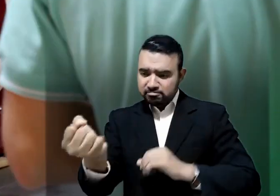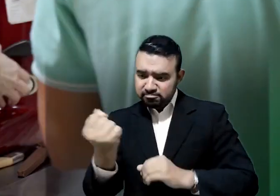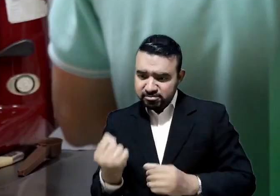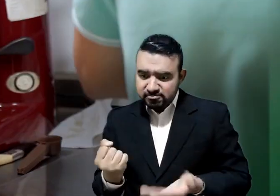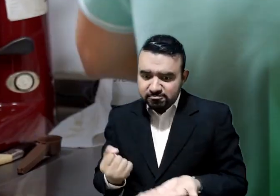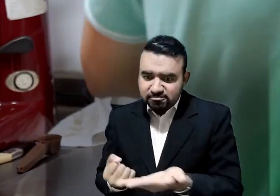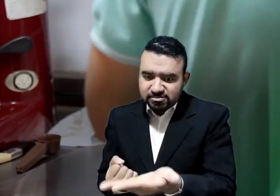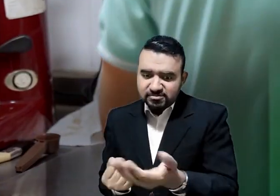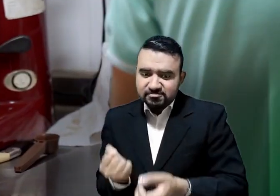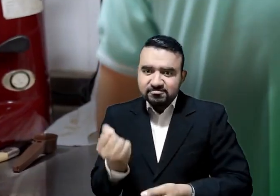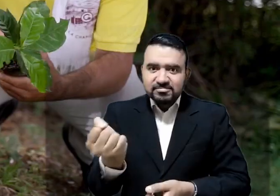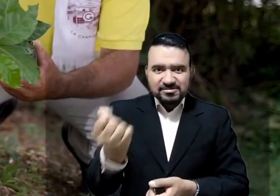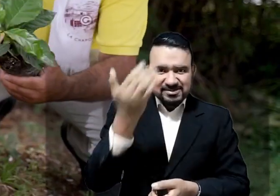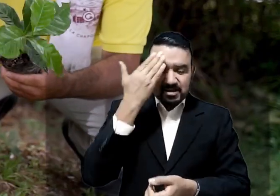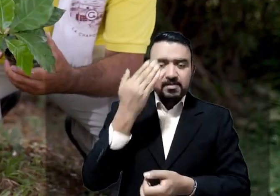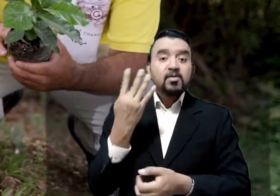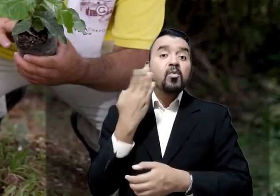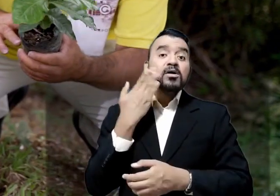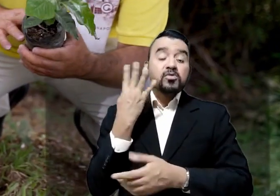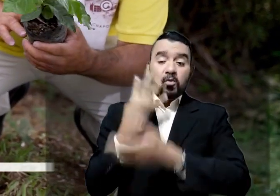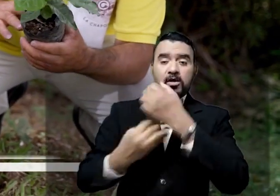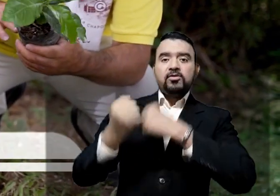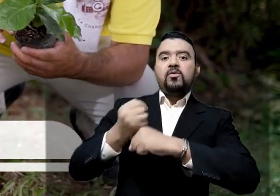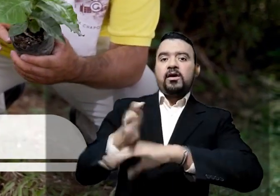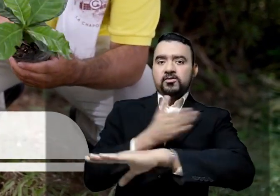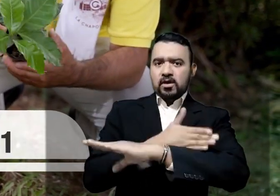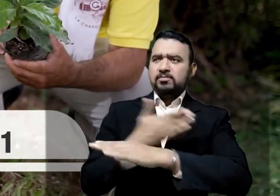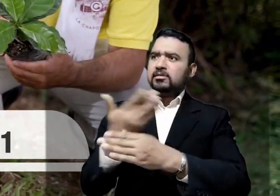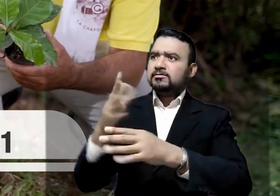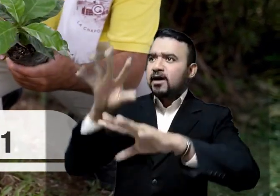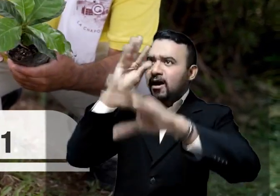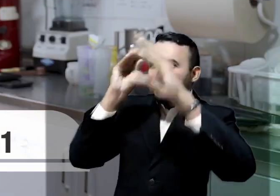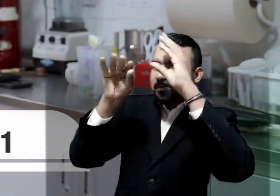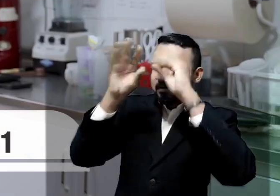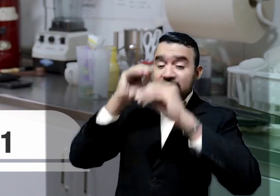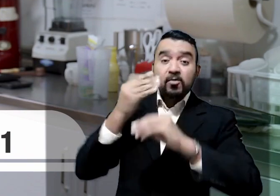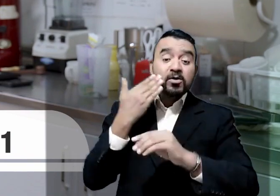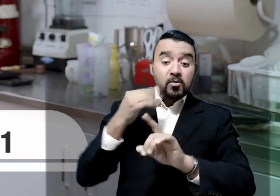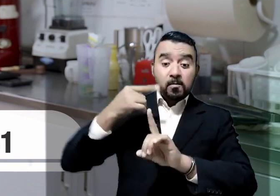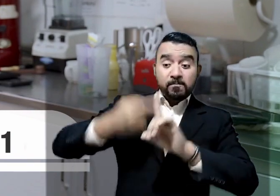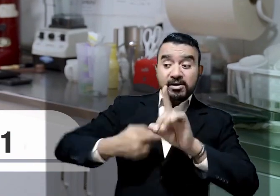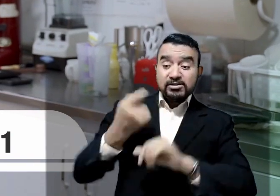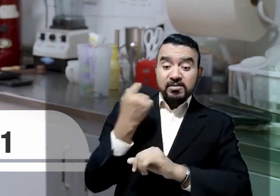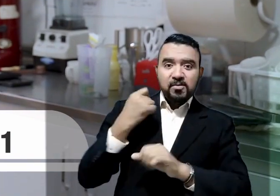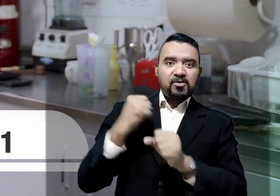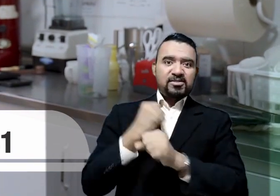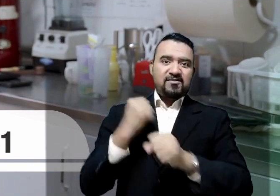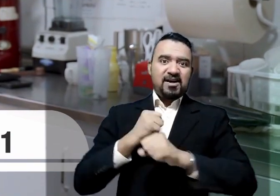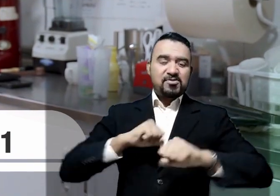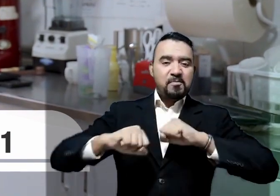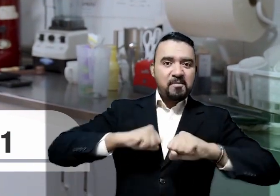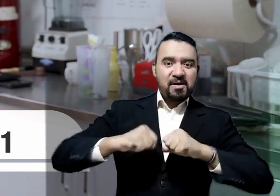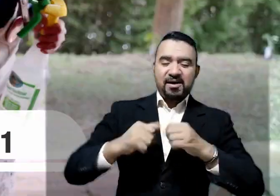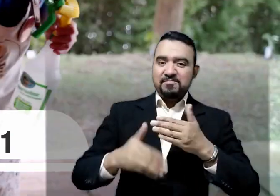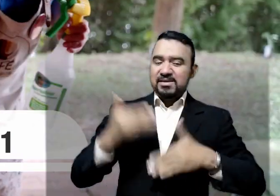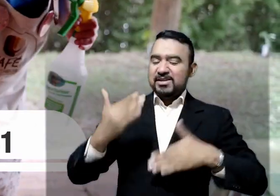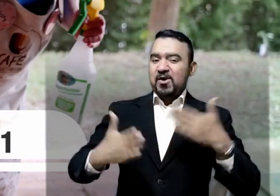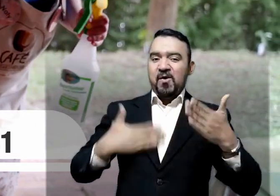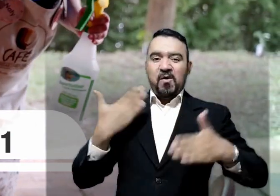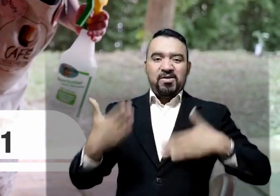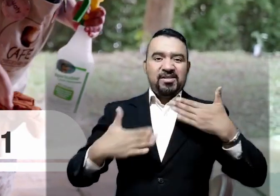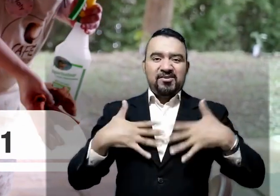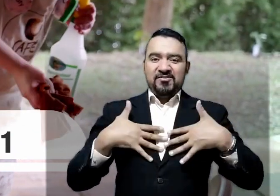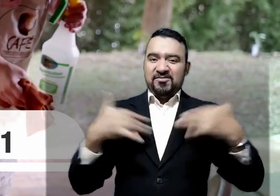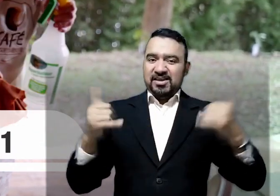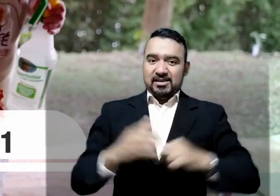estudio en la corporación, hace un mes estoy trabajando y me siento muy feliz trabajando acá. Como